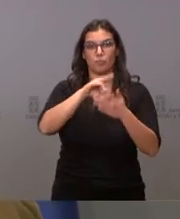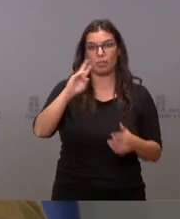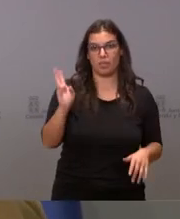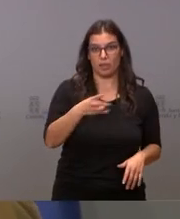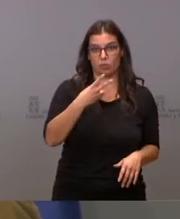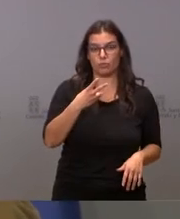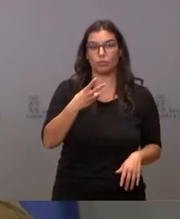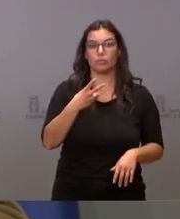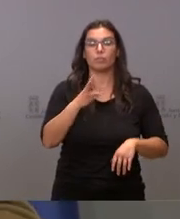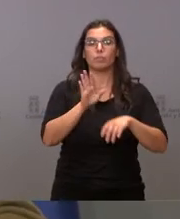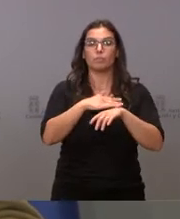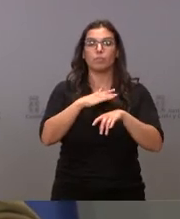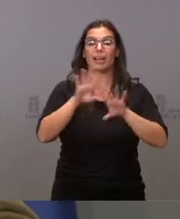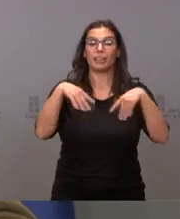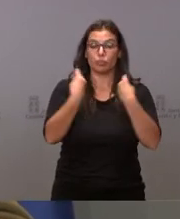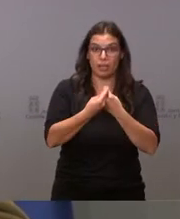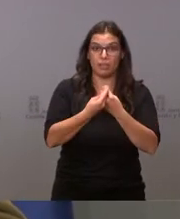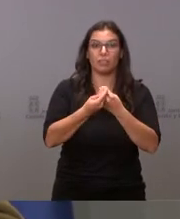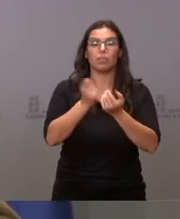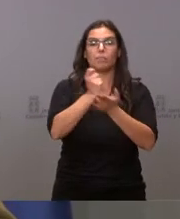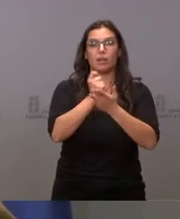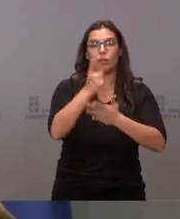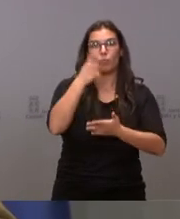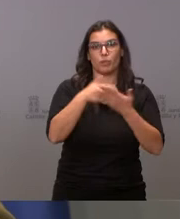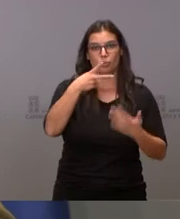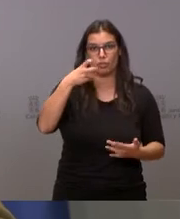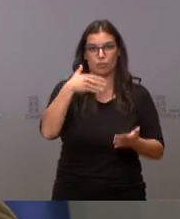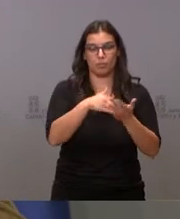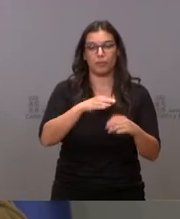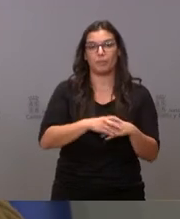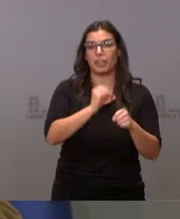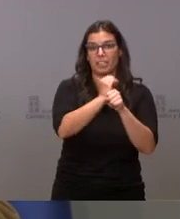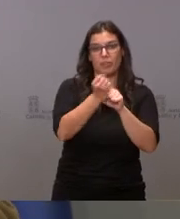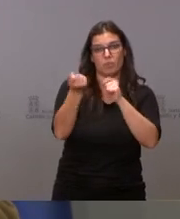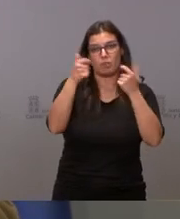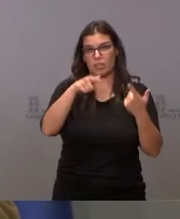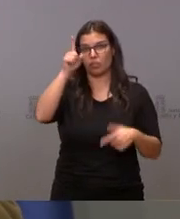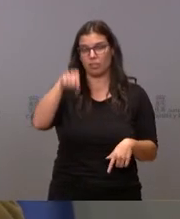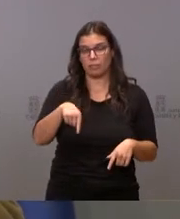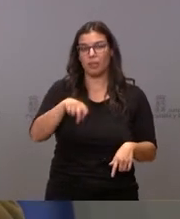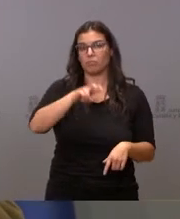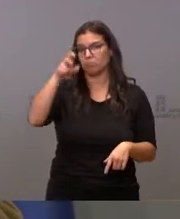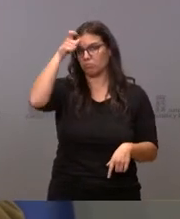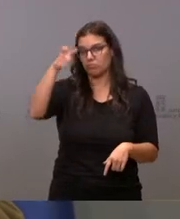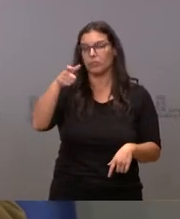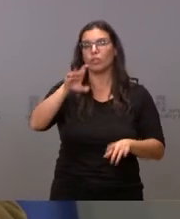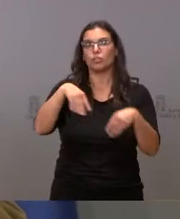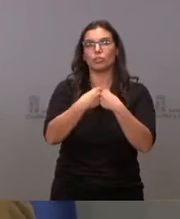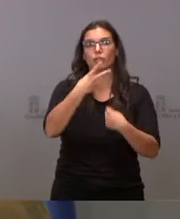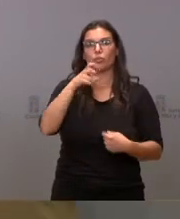para una inversión total de 1.200.000. Trabajos similares en Onzonilla, con una inversión total de